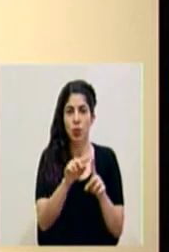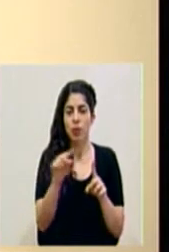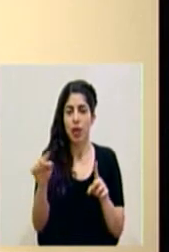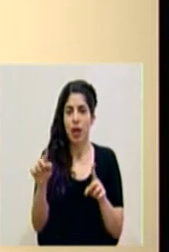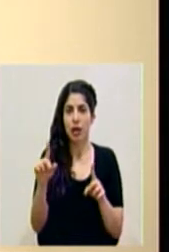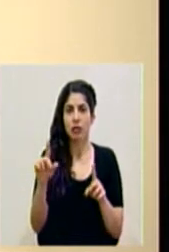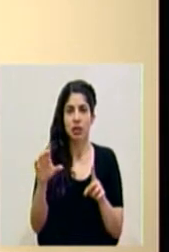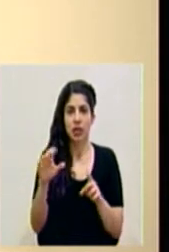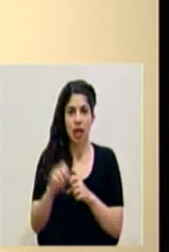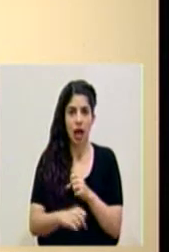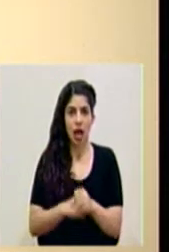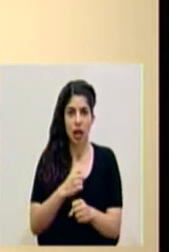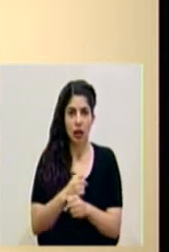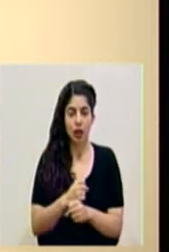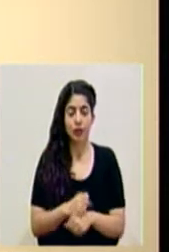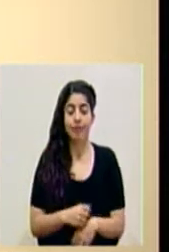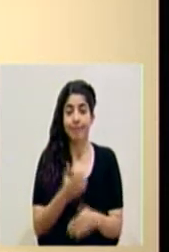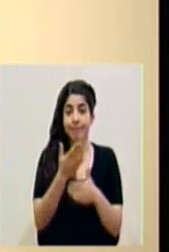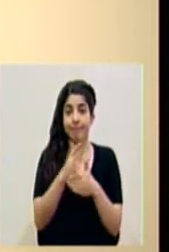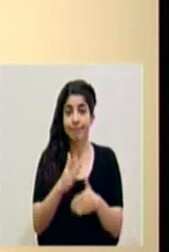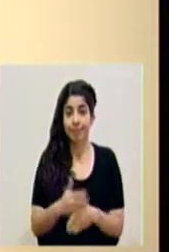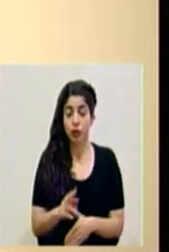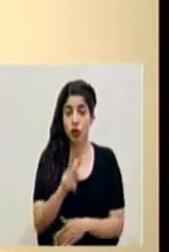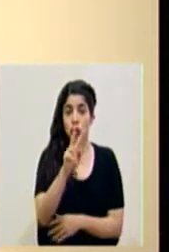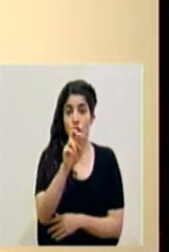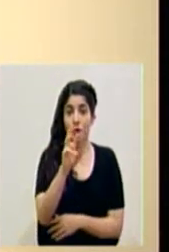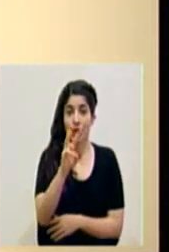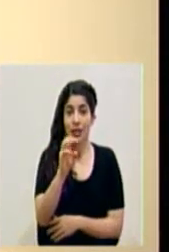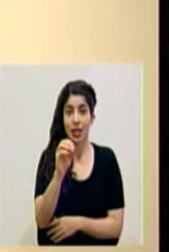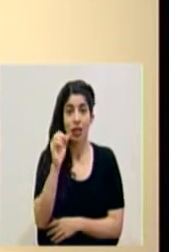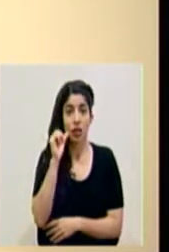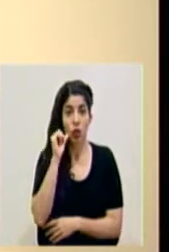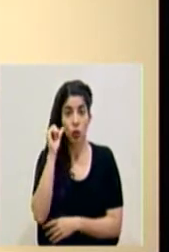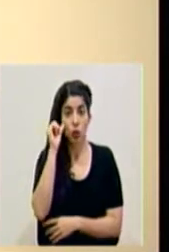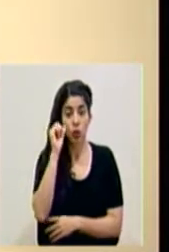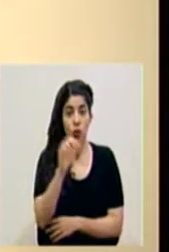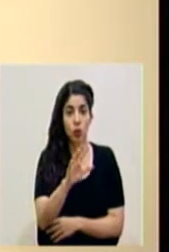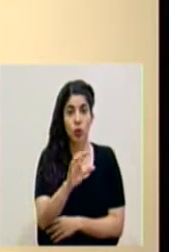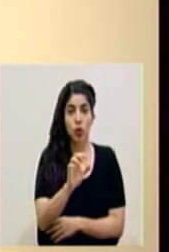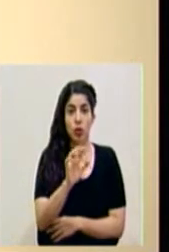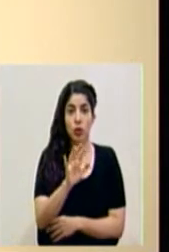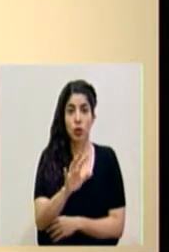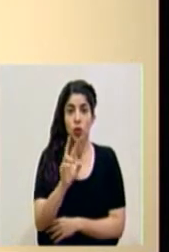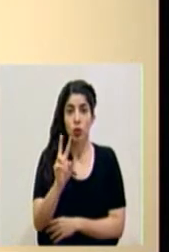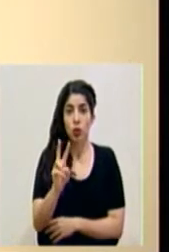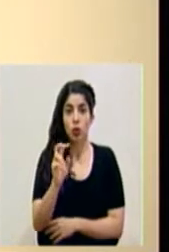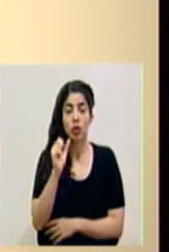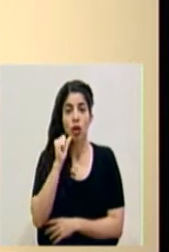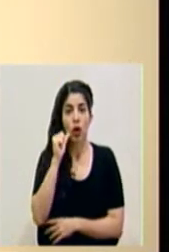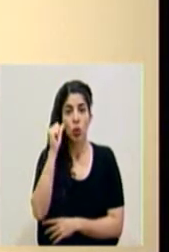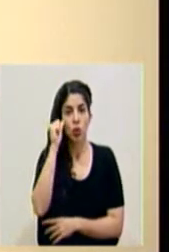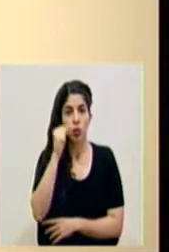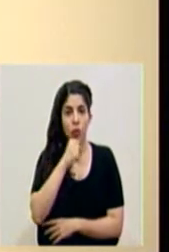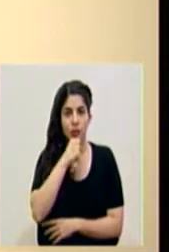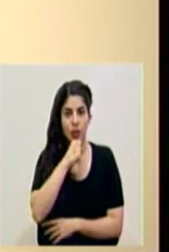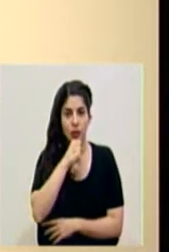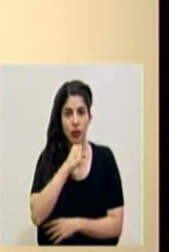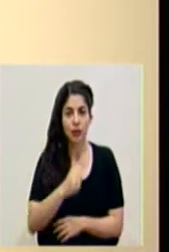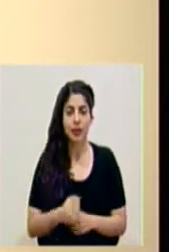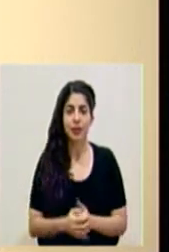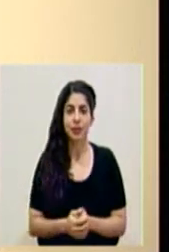años. Por edad son 260 adultos y 552 adultos mayores.